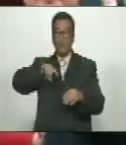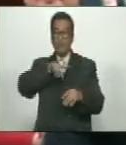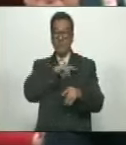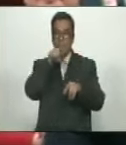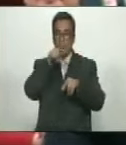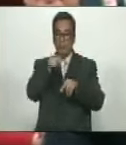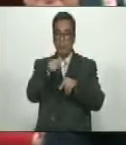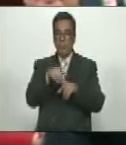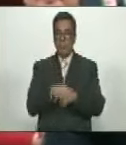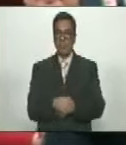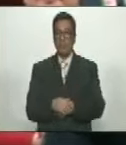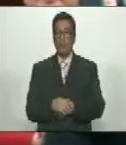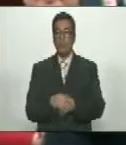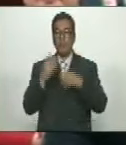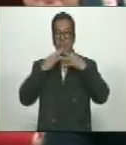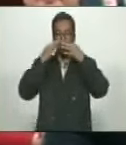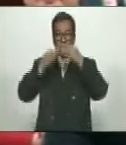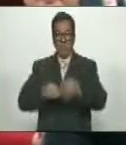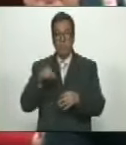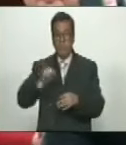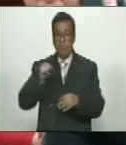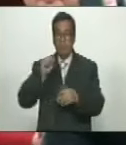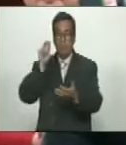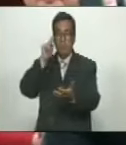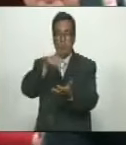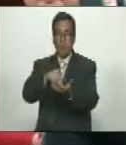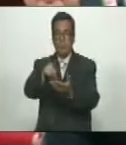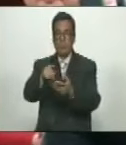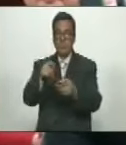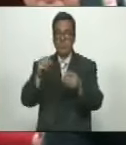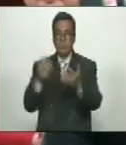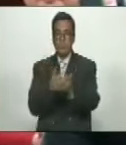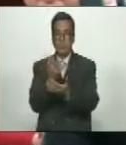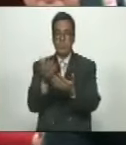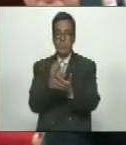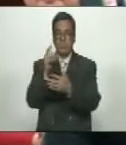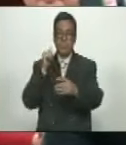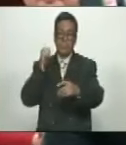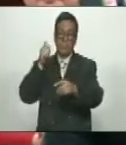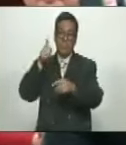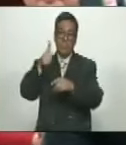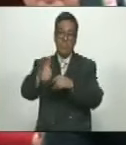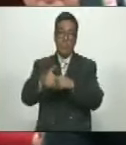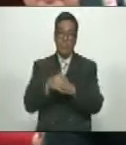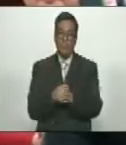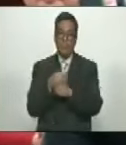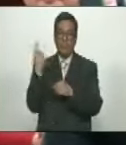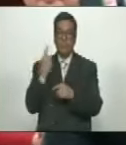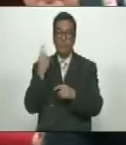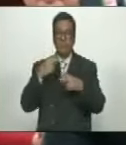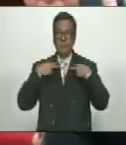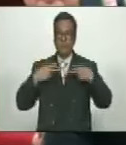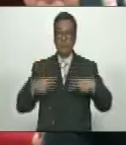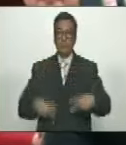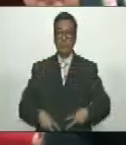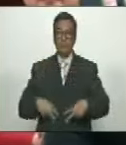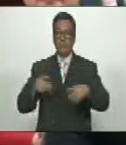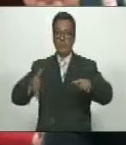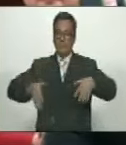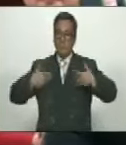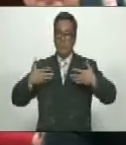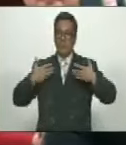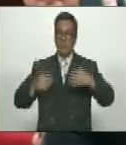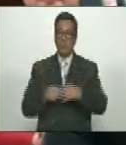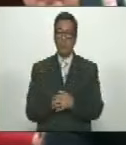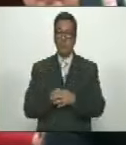allí Seguro que estaremos Como una llama ardiendo eternamente Somos la vida y la alegría